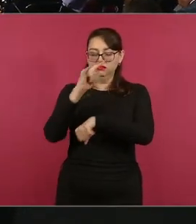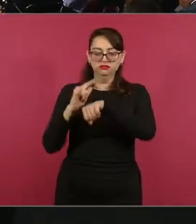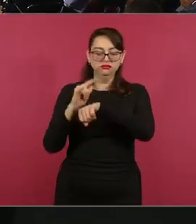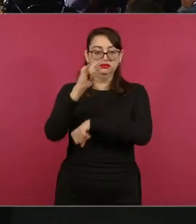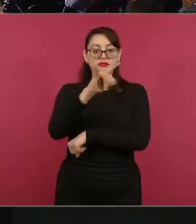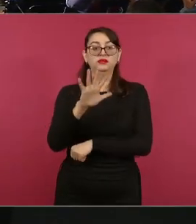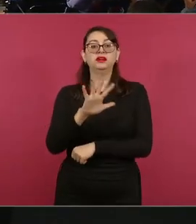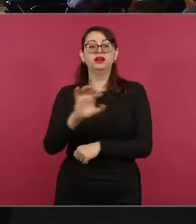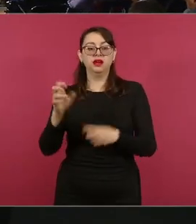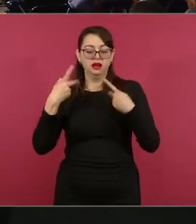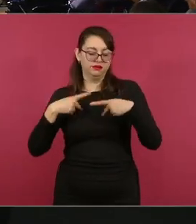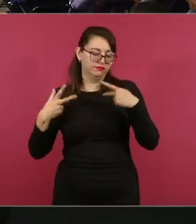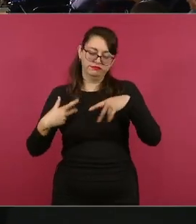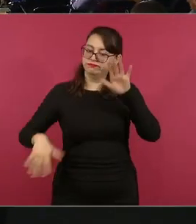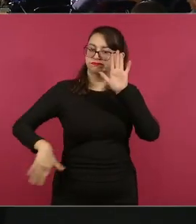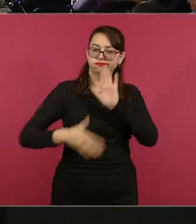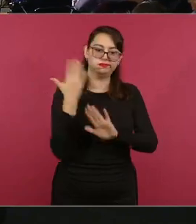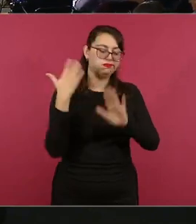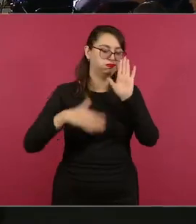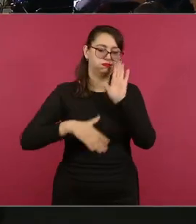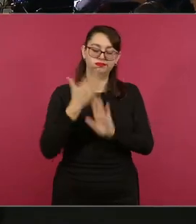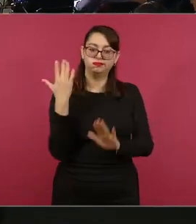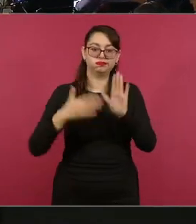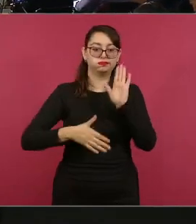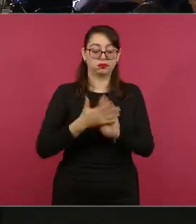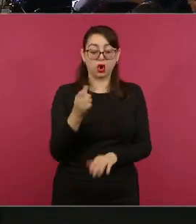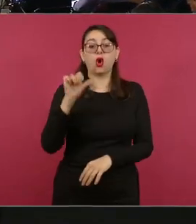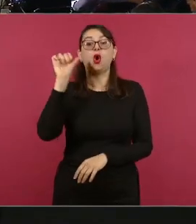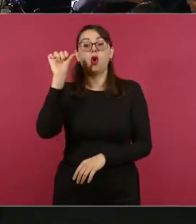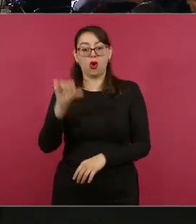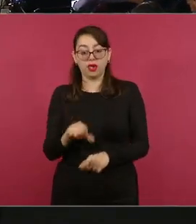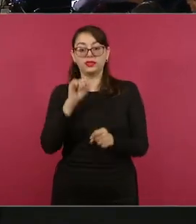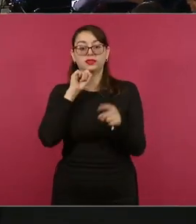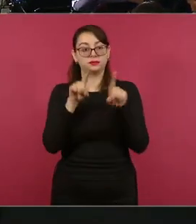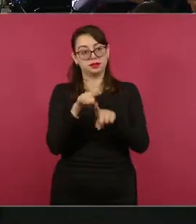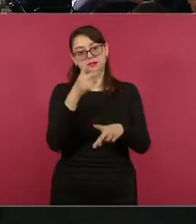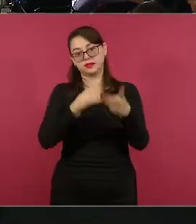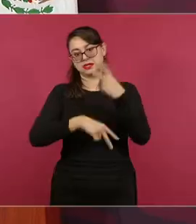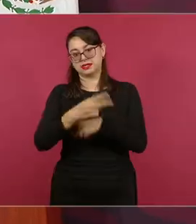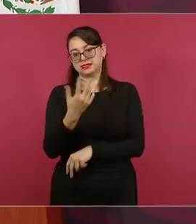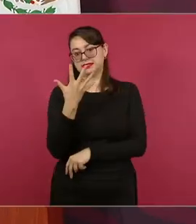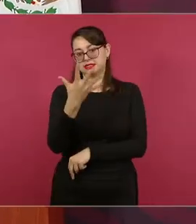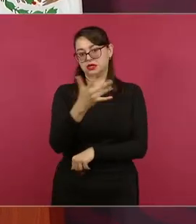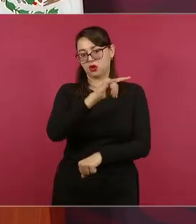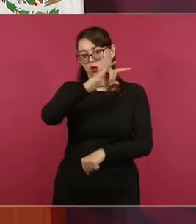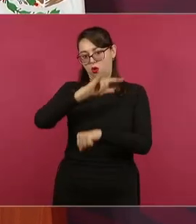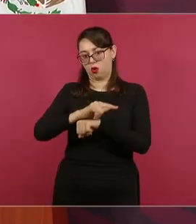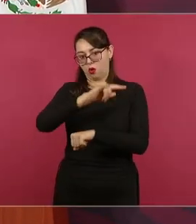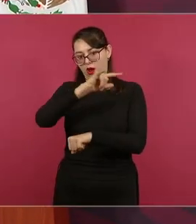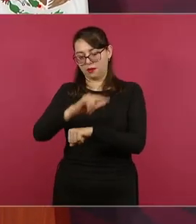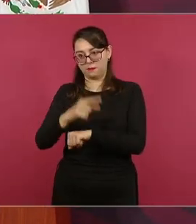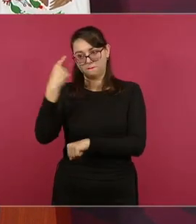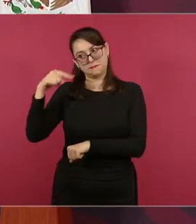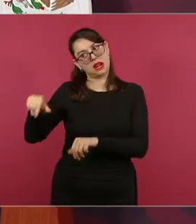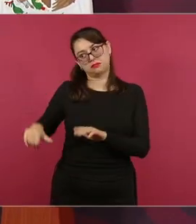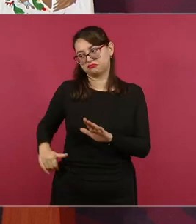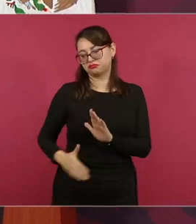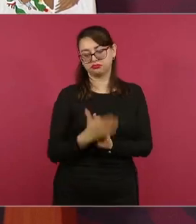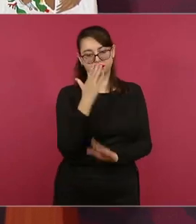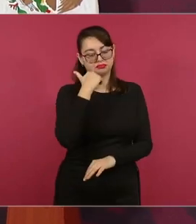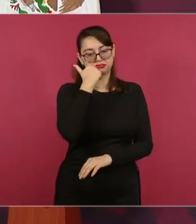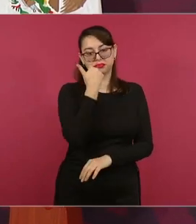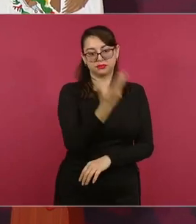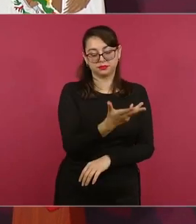Hoy también se tiene estimado que arriben cinco vuelos comerciales. En lo que se refiere a otras actividades,